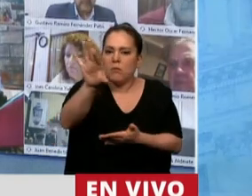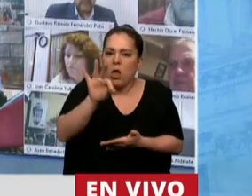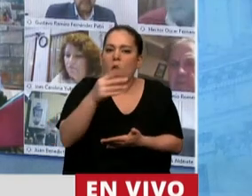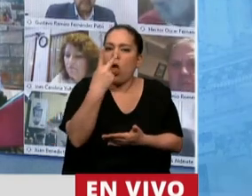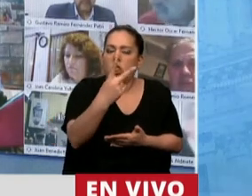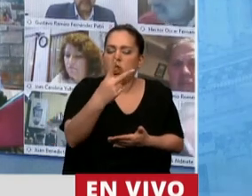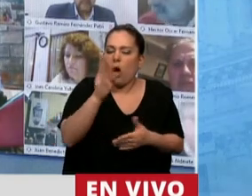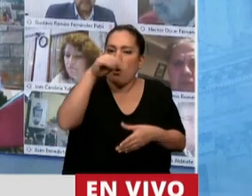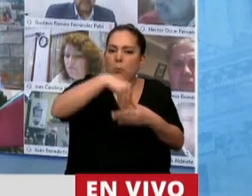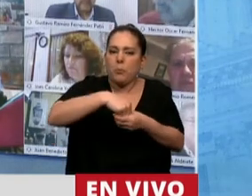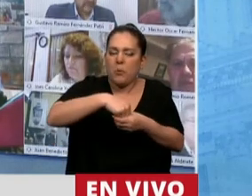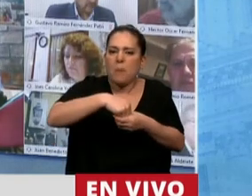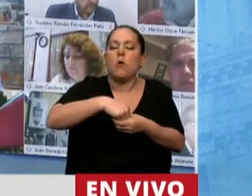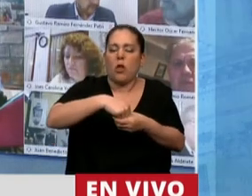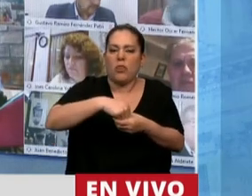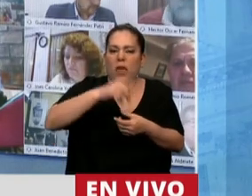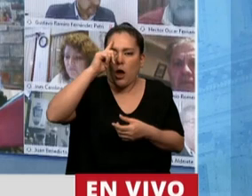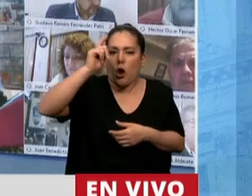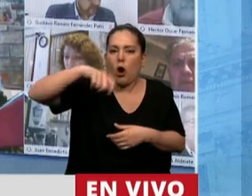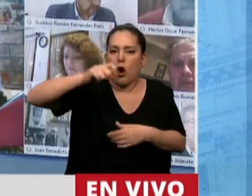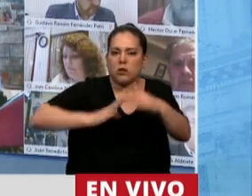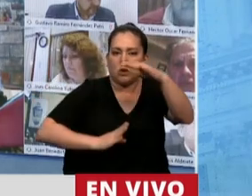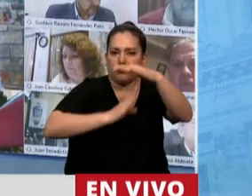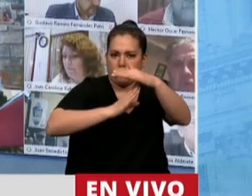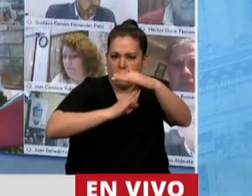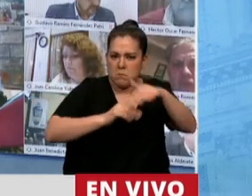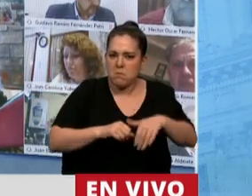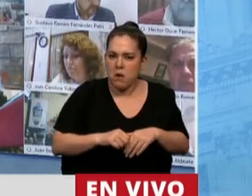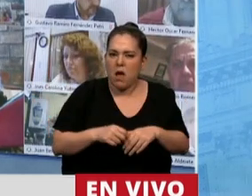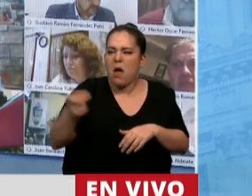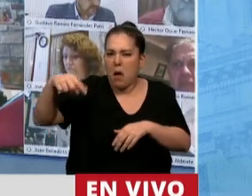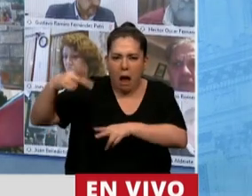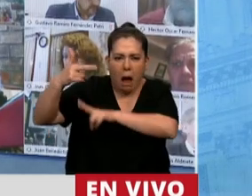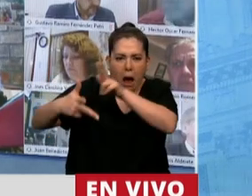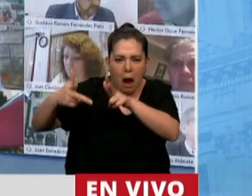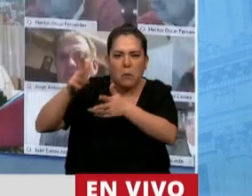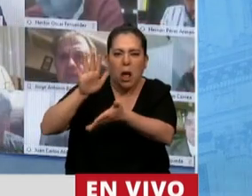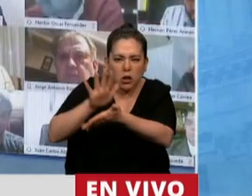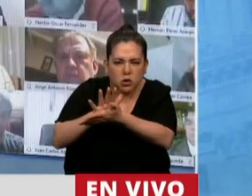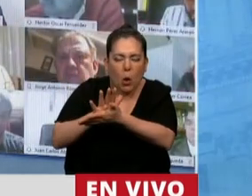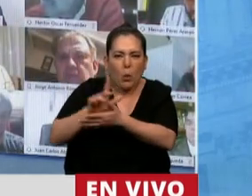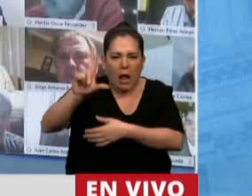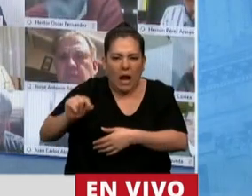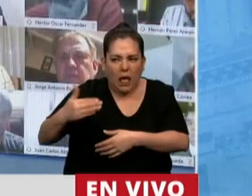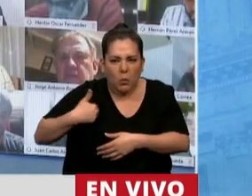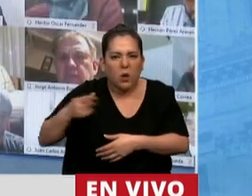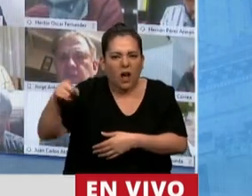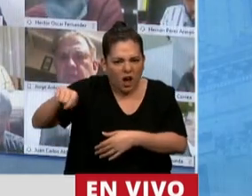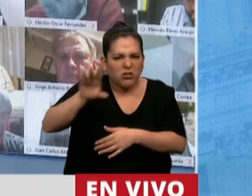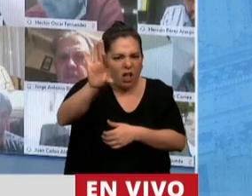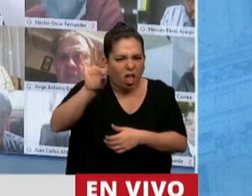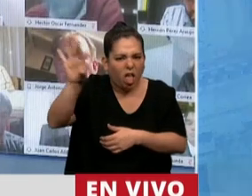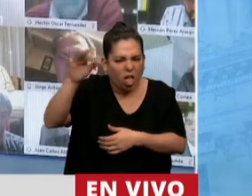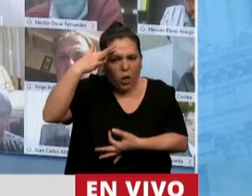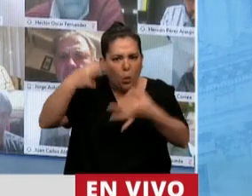Por decreto que hablan de República. Por supuesto que